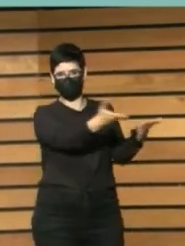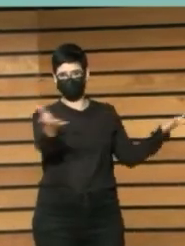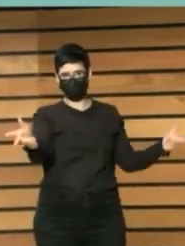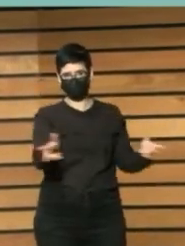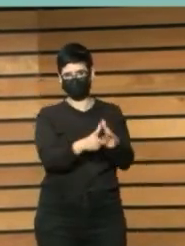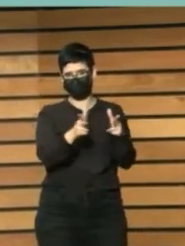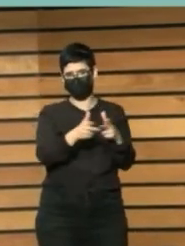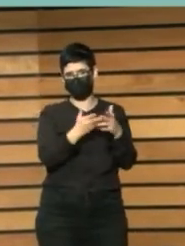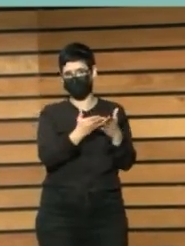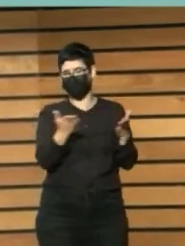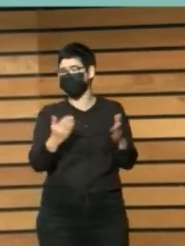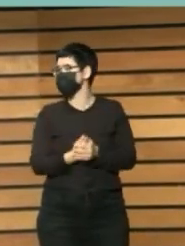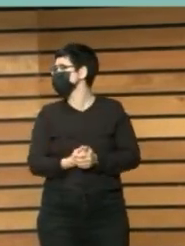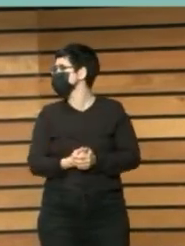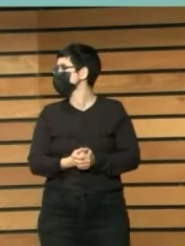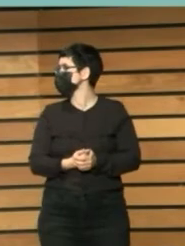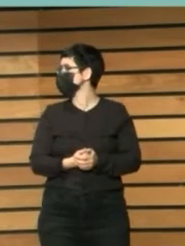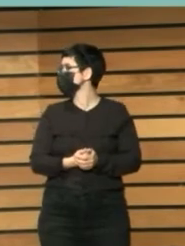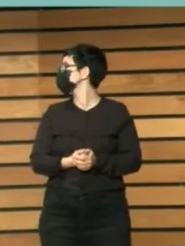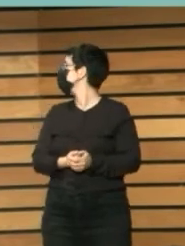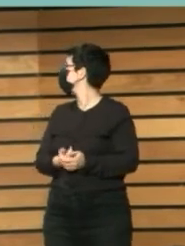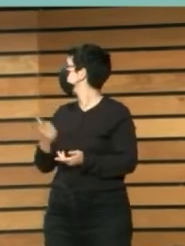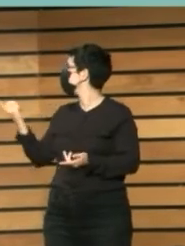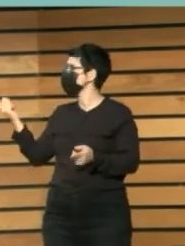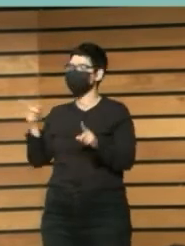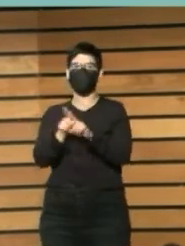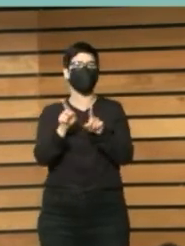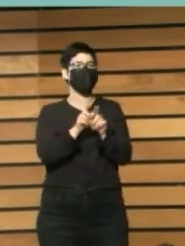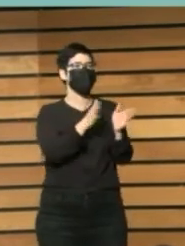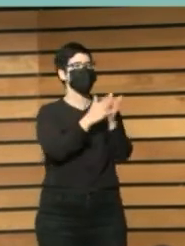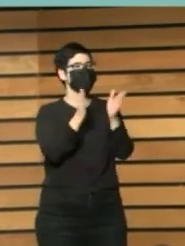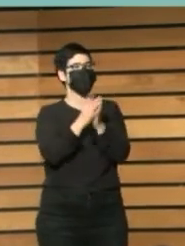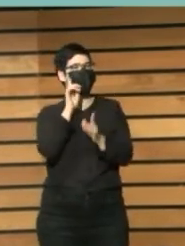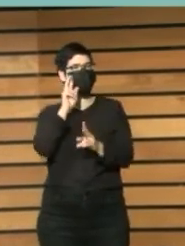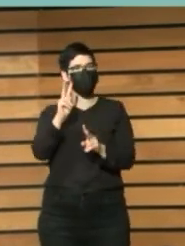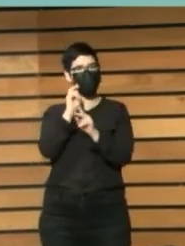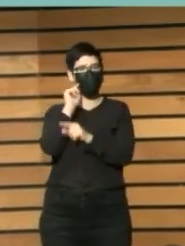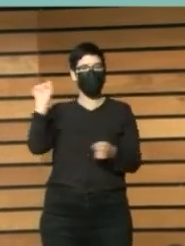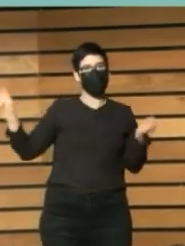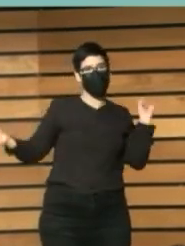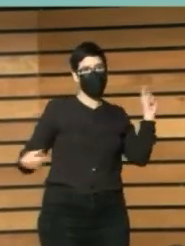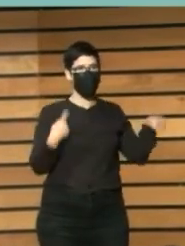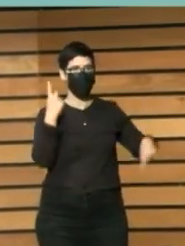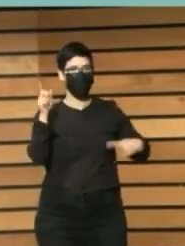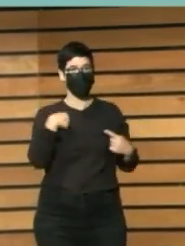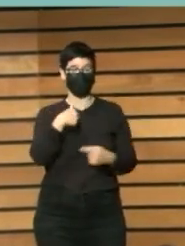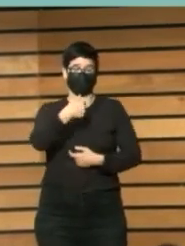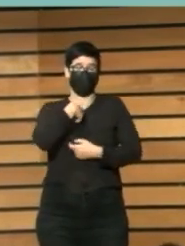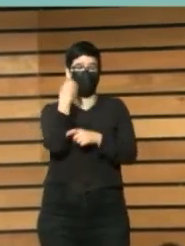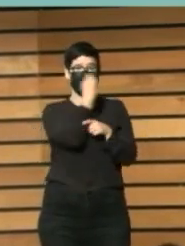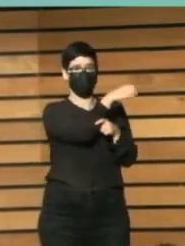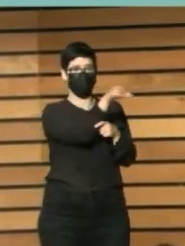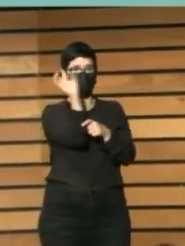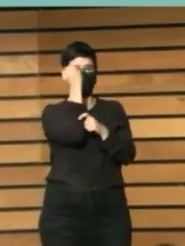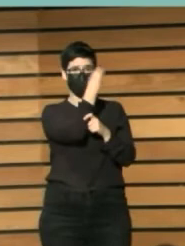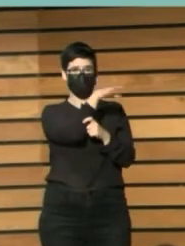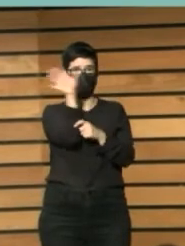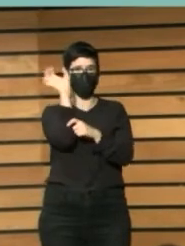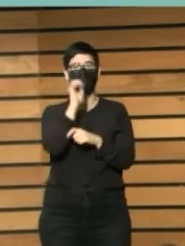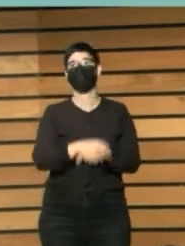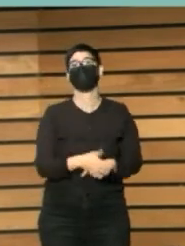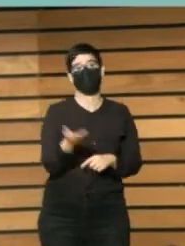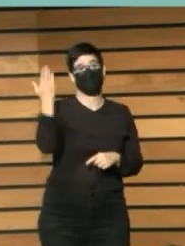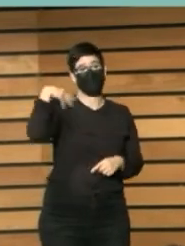Entonces, bueno, ella ha visto un pulpo, yo he visto un faro, pero da lo mismo, ¿no? Cada uno... Al final, si hace 100 años, ¿no? Ya